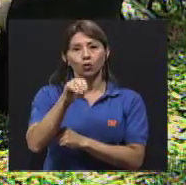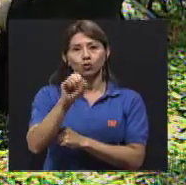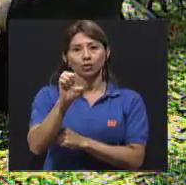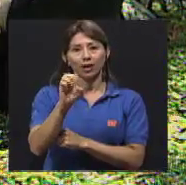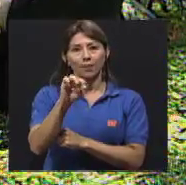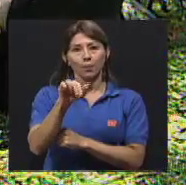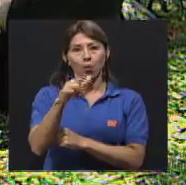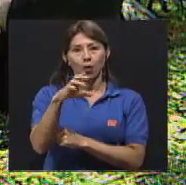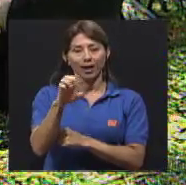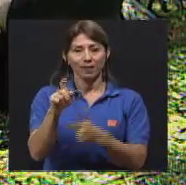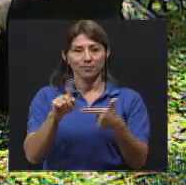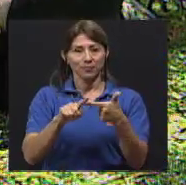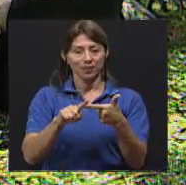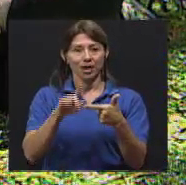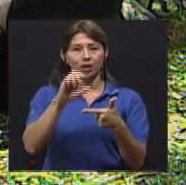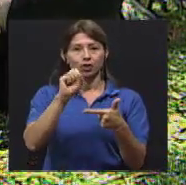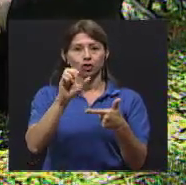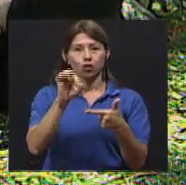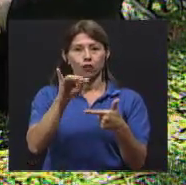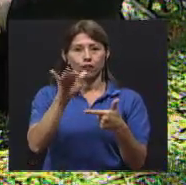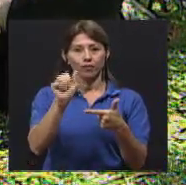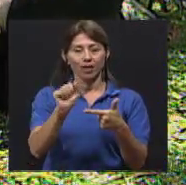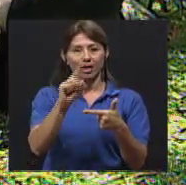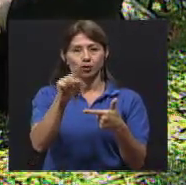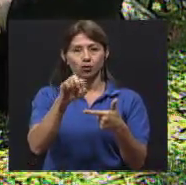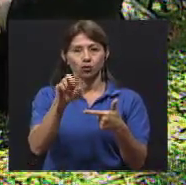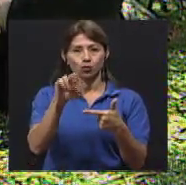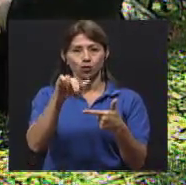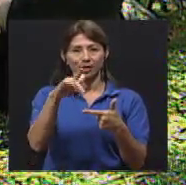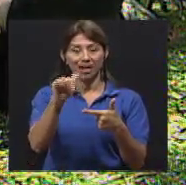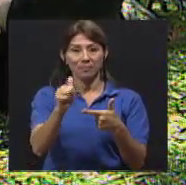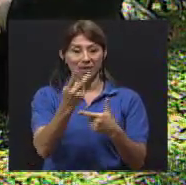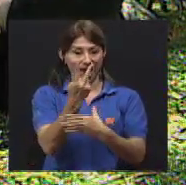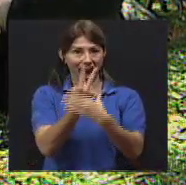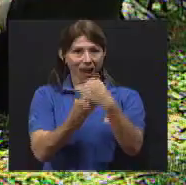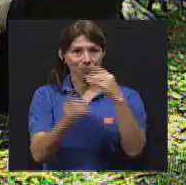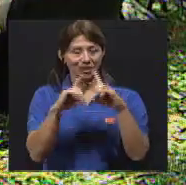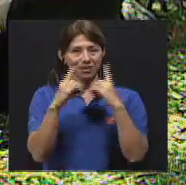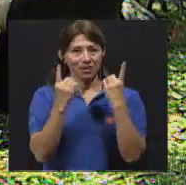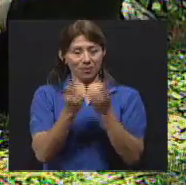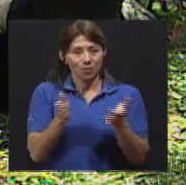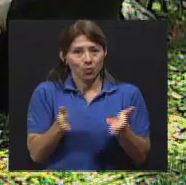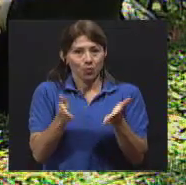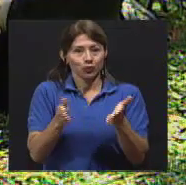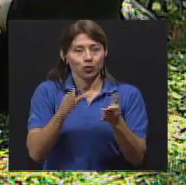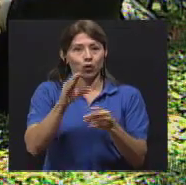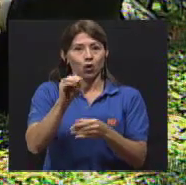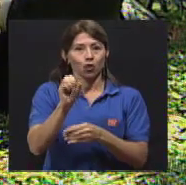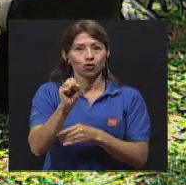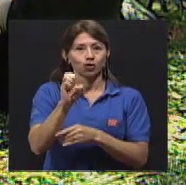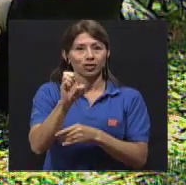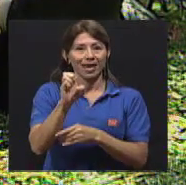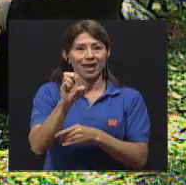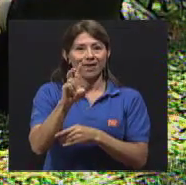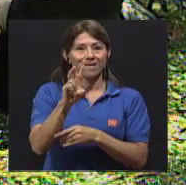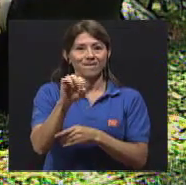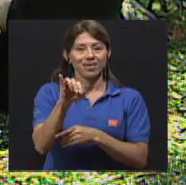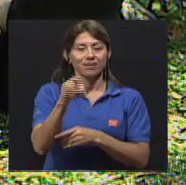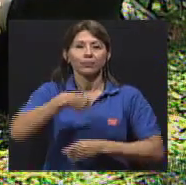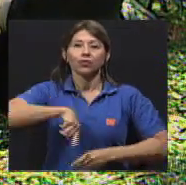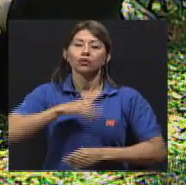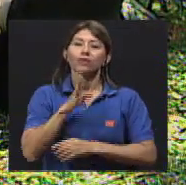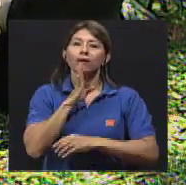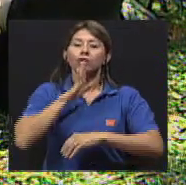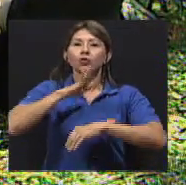Monge y la señora Sofía Zúñiga, ambos del Departamento de Promoción del COSEBI, y estamos hablando acerca de la importancia